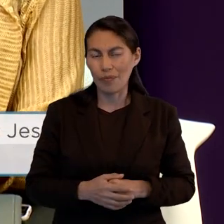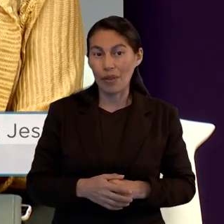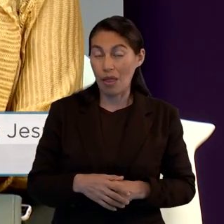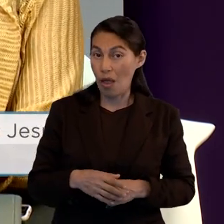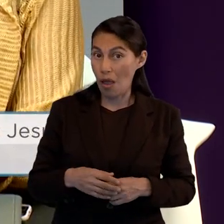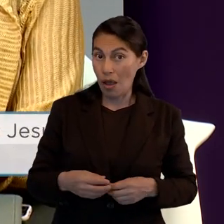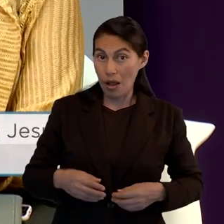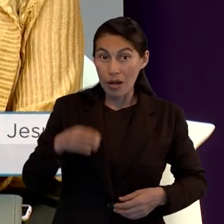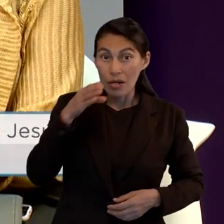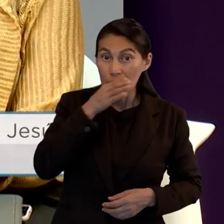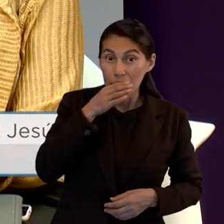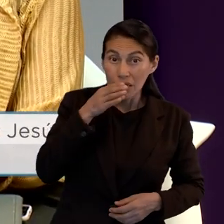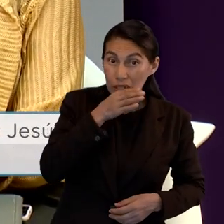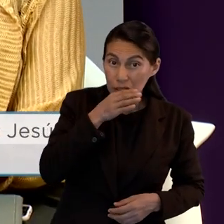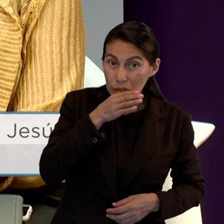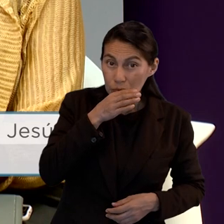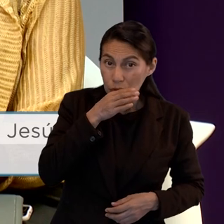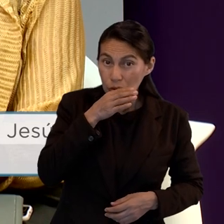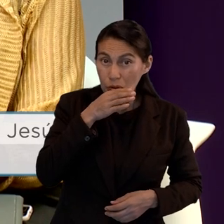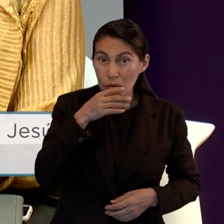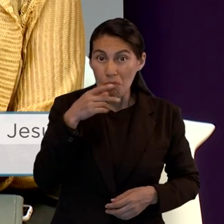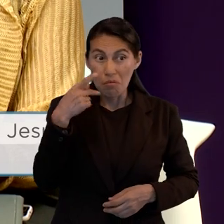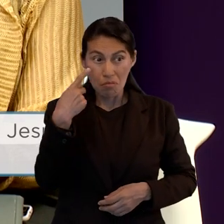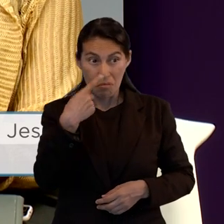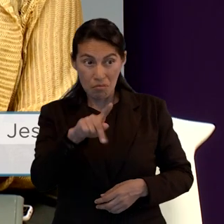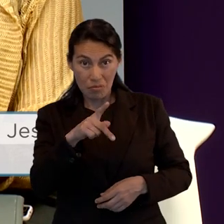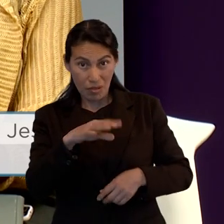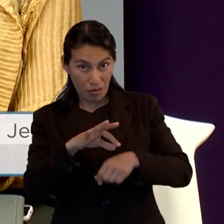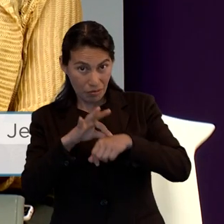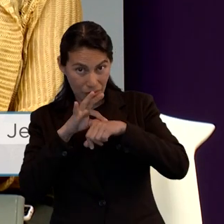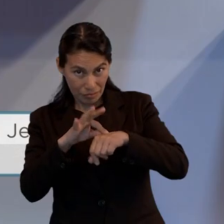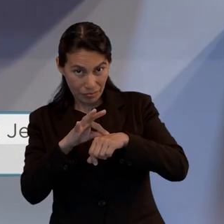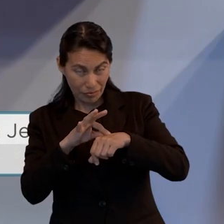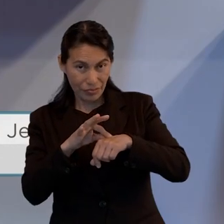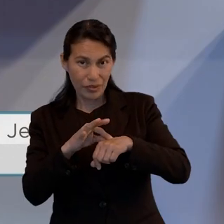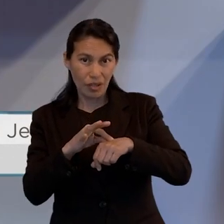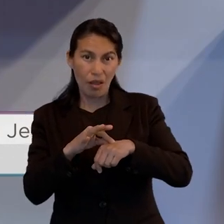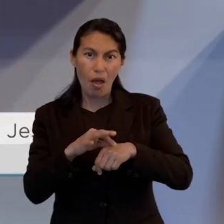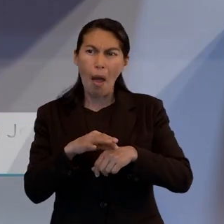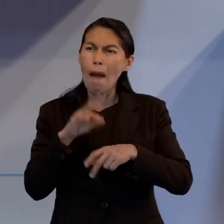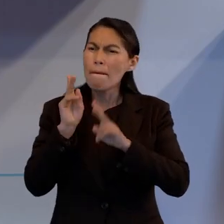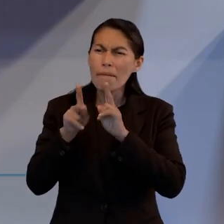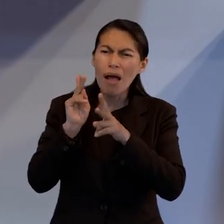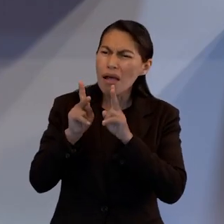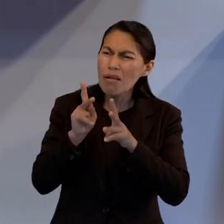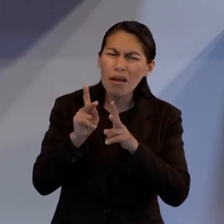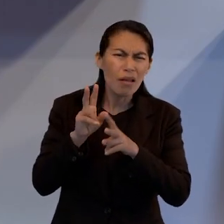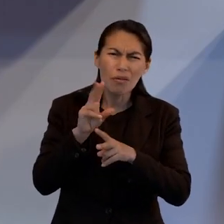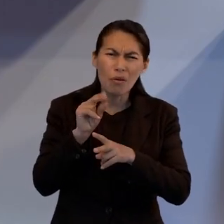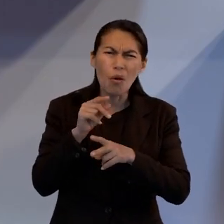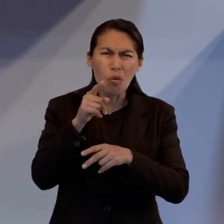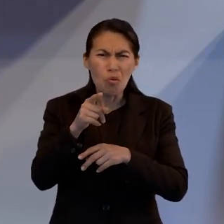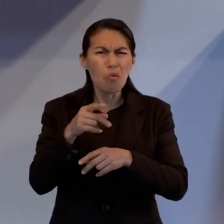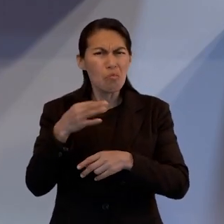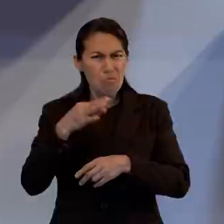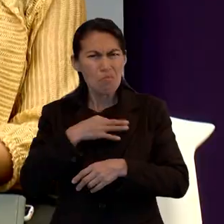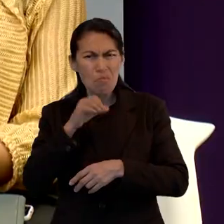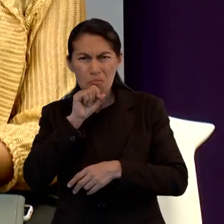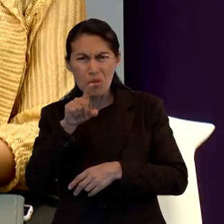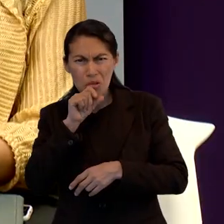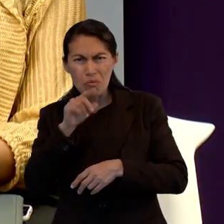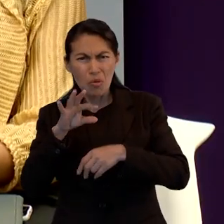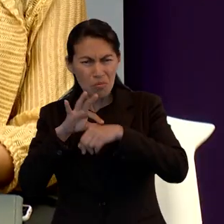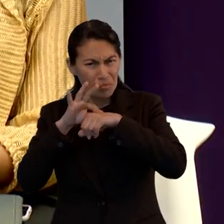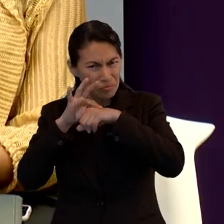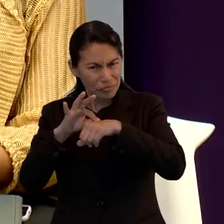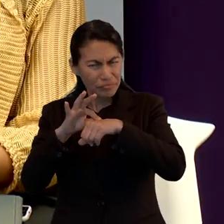auténtico y conoce a Jesús por ti mismo. Creo que la única forma de realmente entregarnos completamente a Dios es vivir esa experiencia transformadora por uno